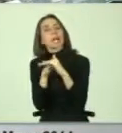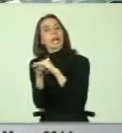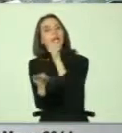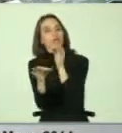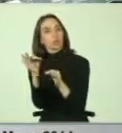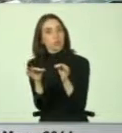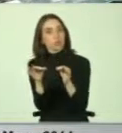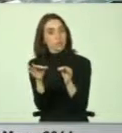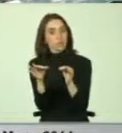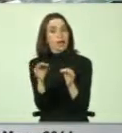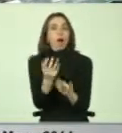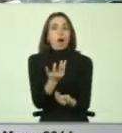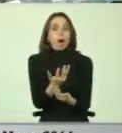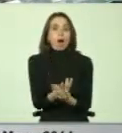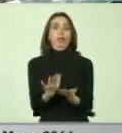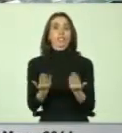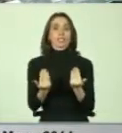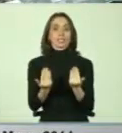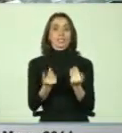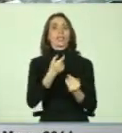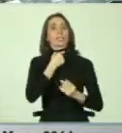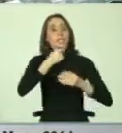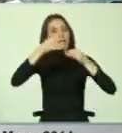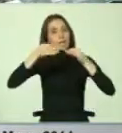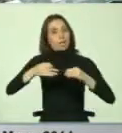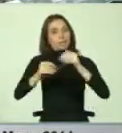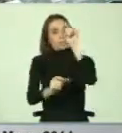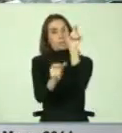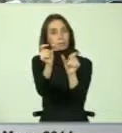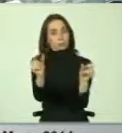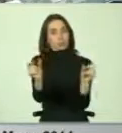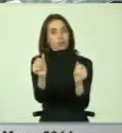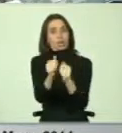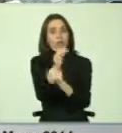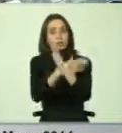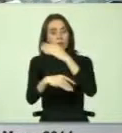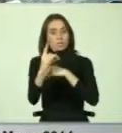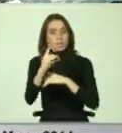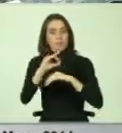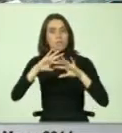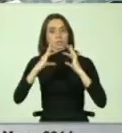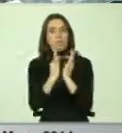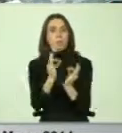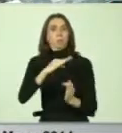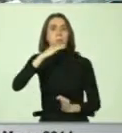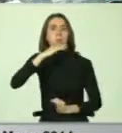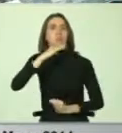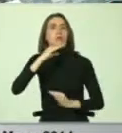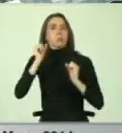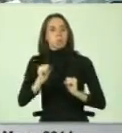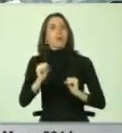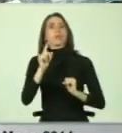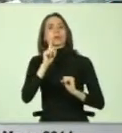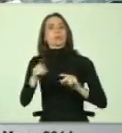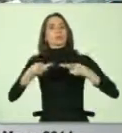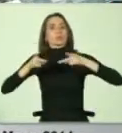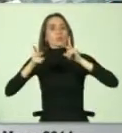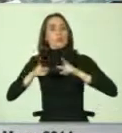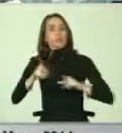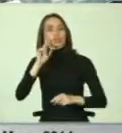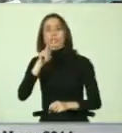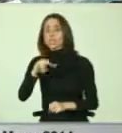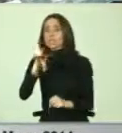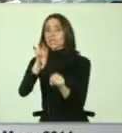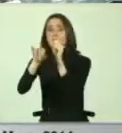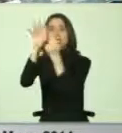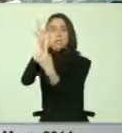estableciendo que existe una necesidad de garantizar que las personas con discapacidad ejerzan plenamente sus derechos y sin discriminación. Sin